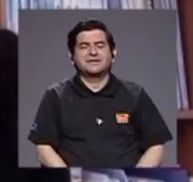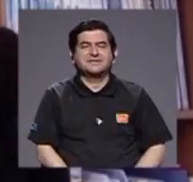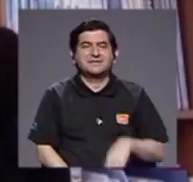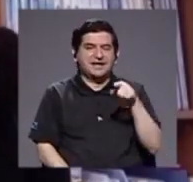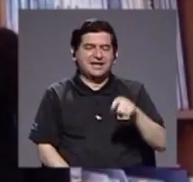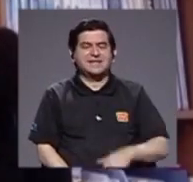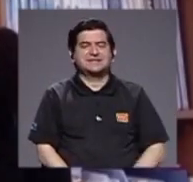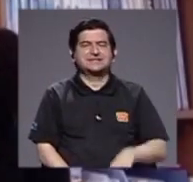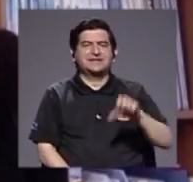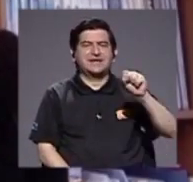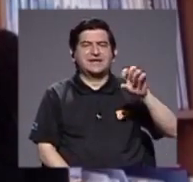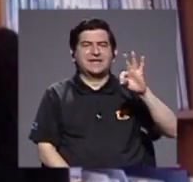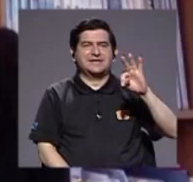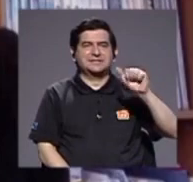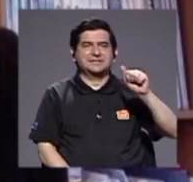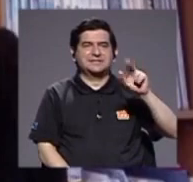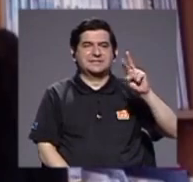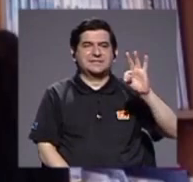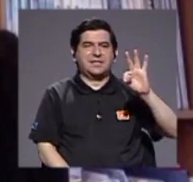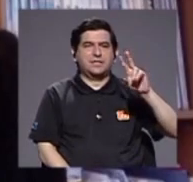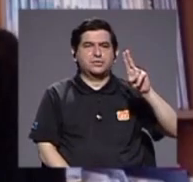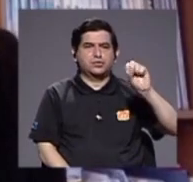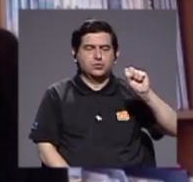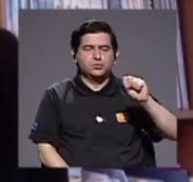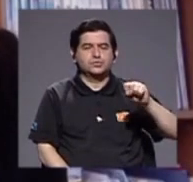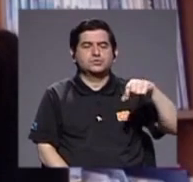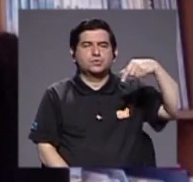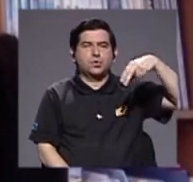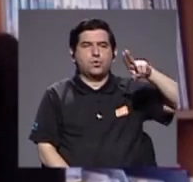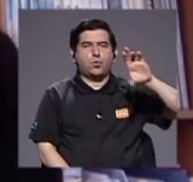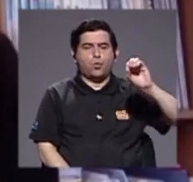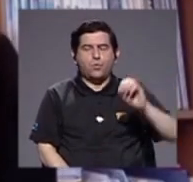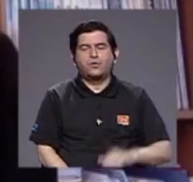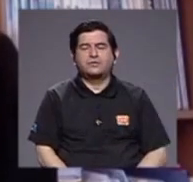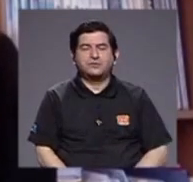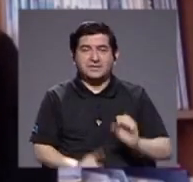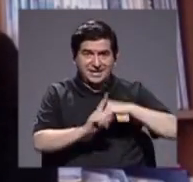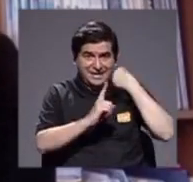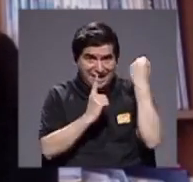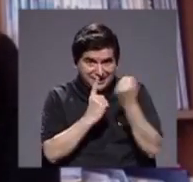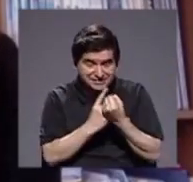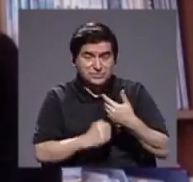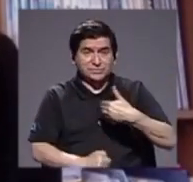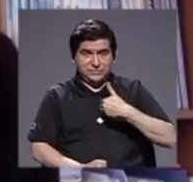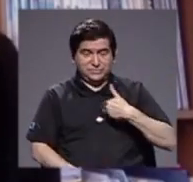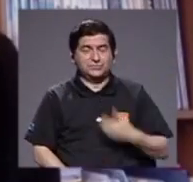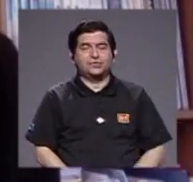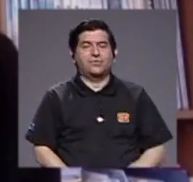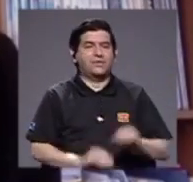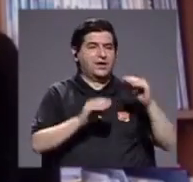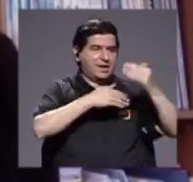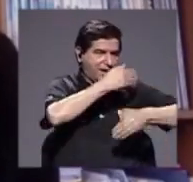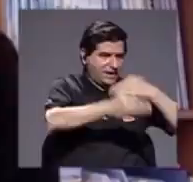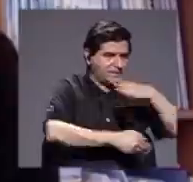rato pues teníamos que dar no solamente en materia de gestión sino también en materia de ausencia